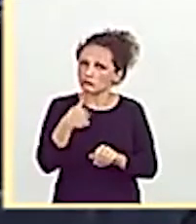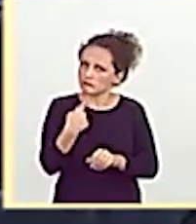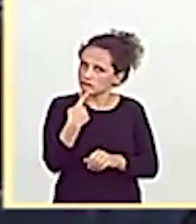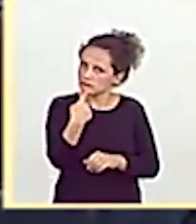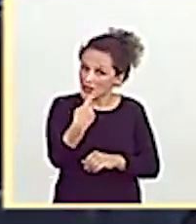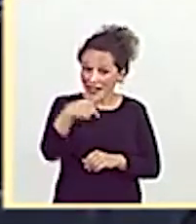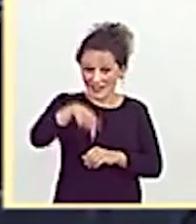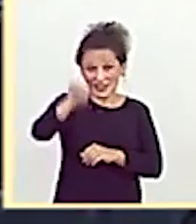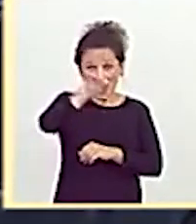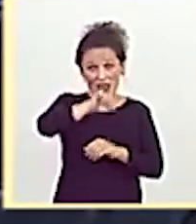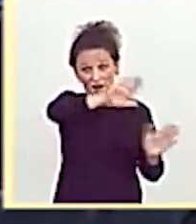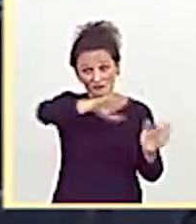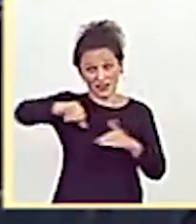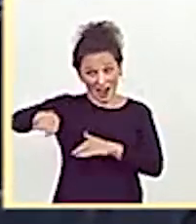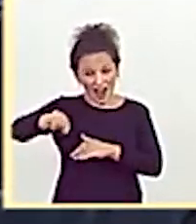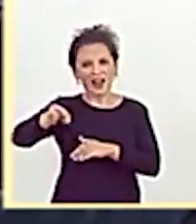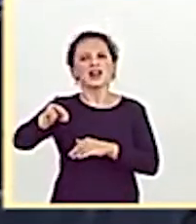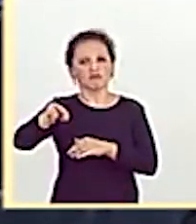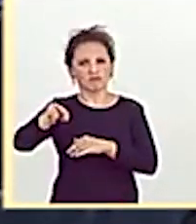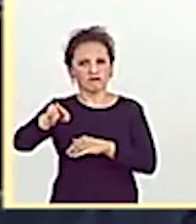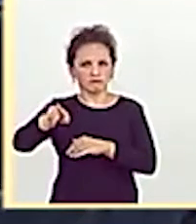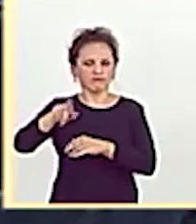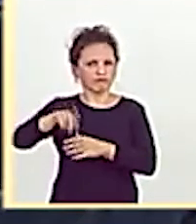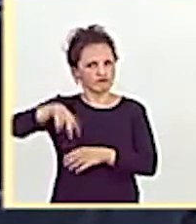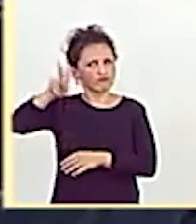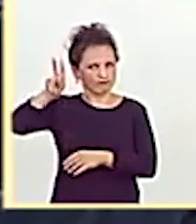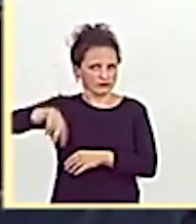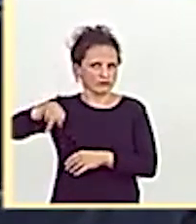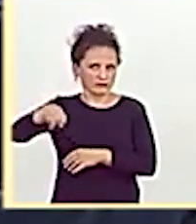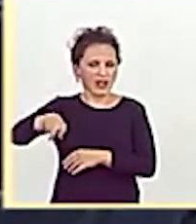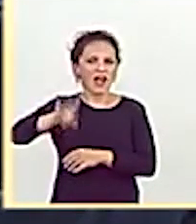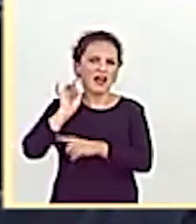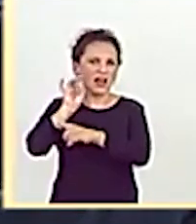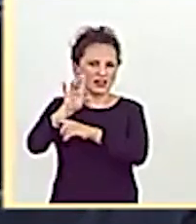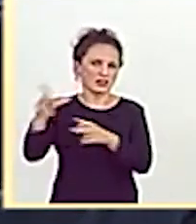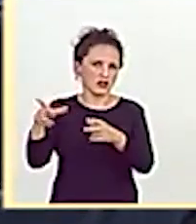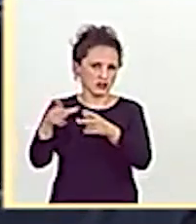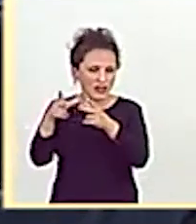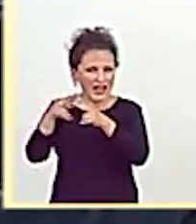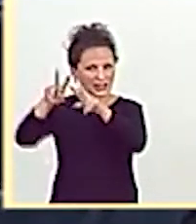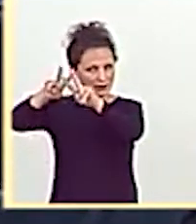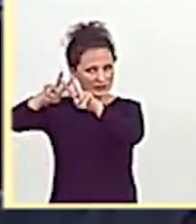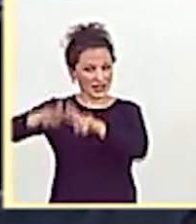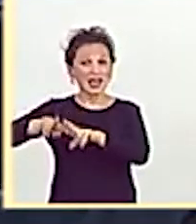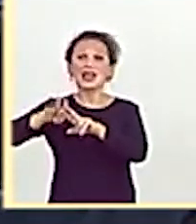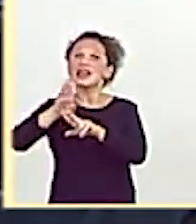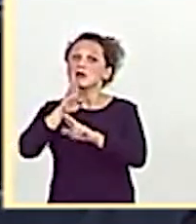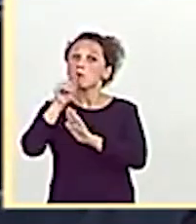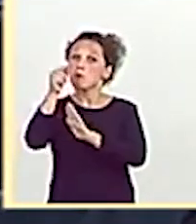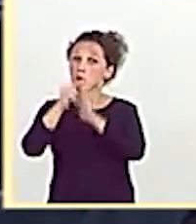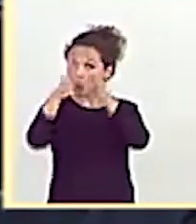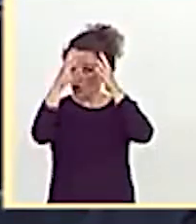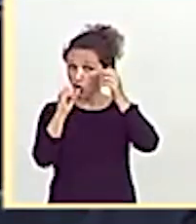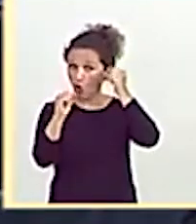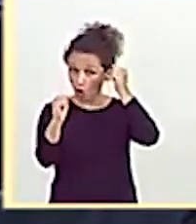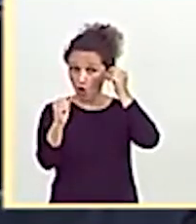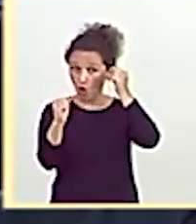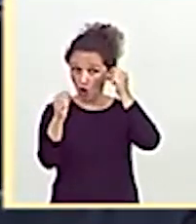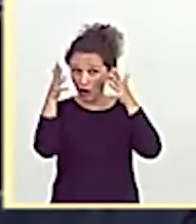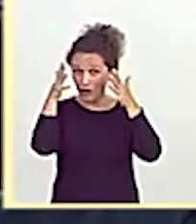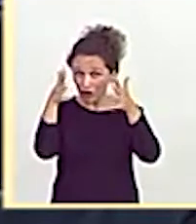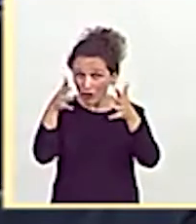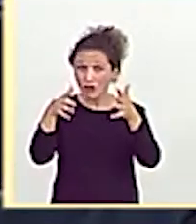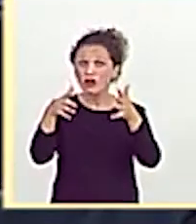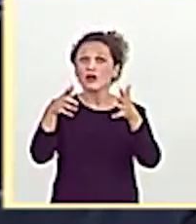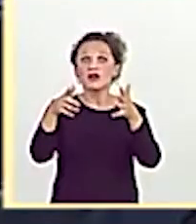ratificamos la Carta Social Europea Revisada Y le anticipo también que el protocolo de reclamaciones colectivas que convendrá conmigo es tan